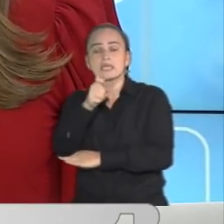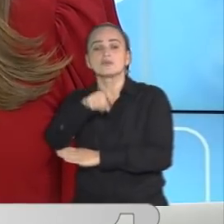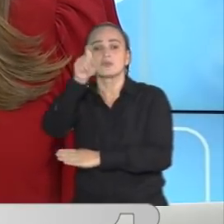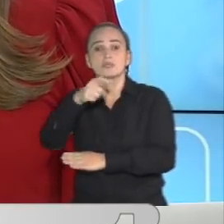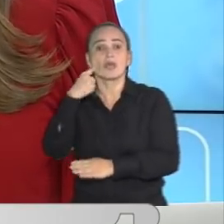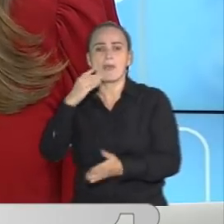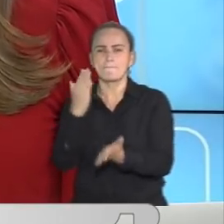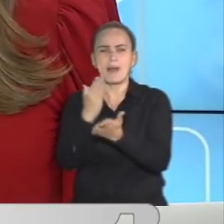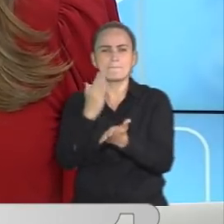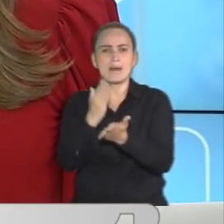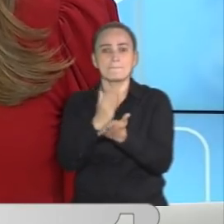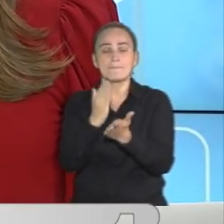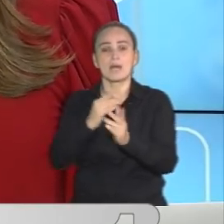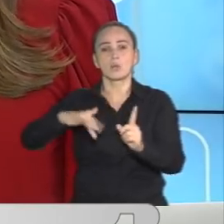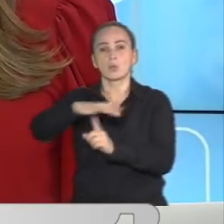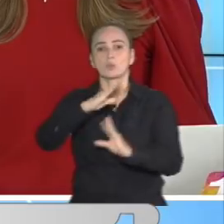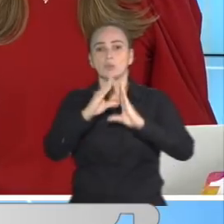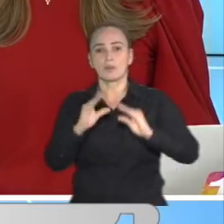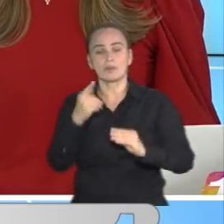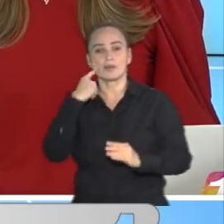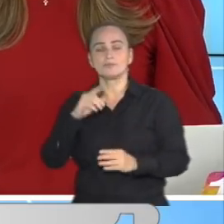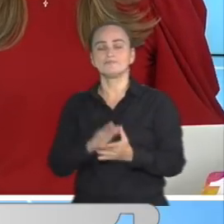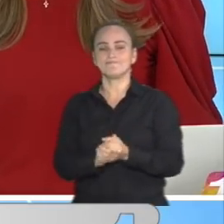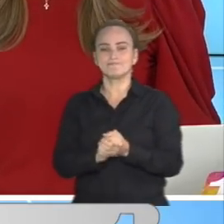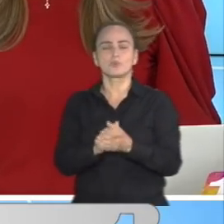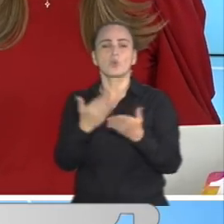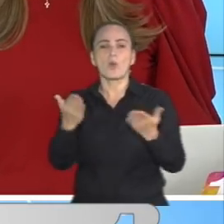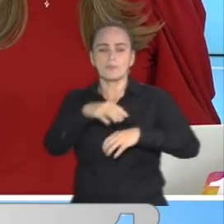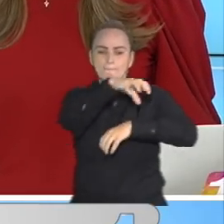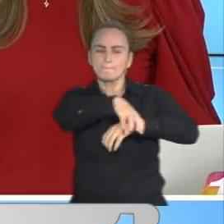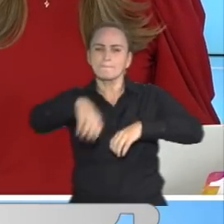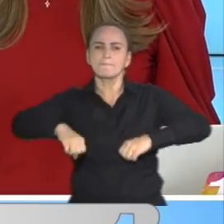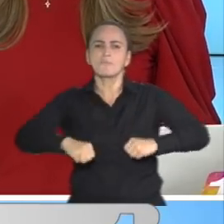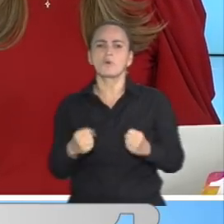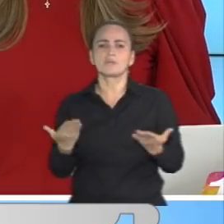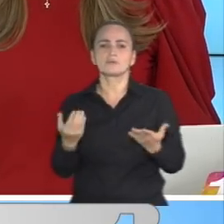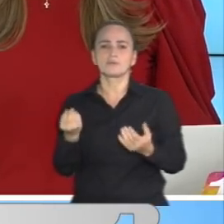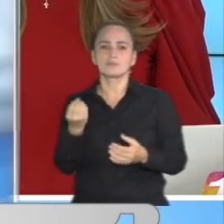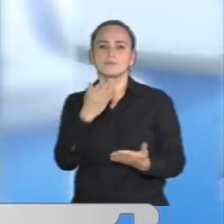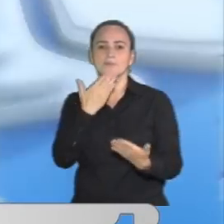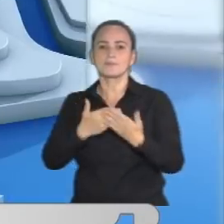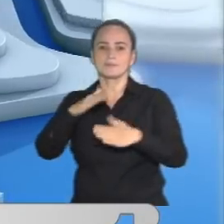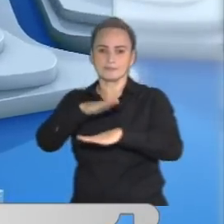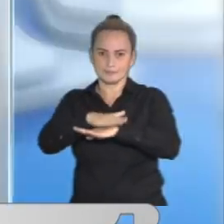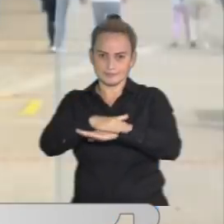emergencias que se disparan en diciembre. Luisa Fernández, ¿cuántos puntos hay en Bogotá? Buenas tardes.